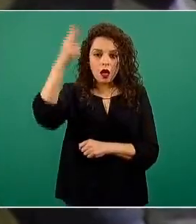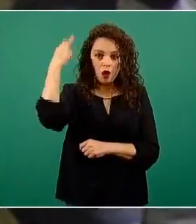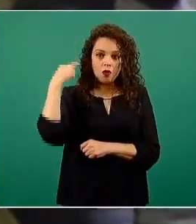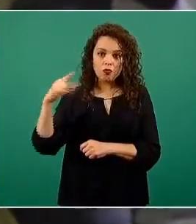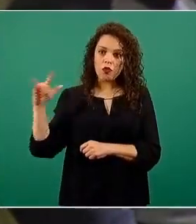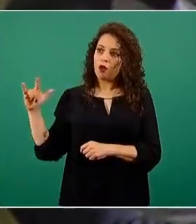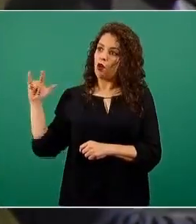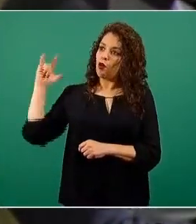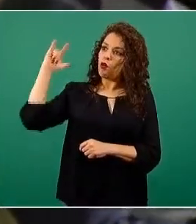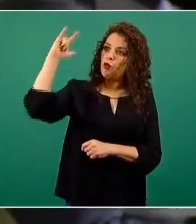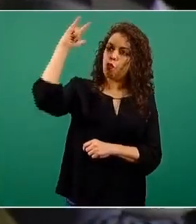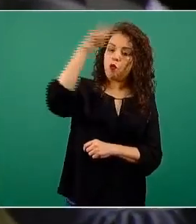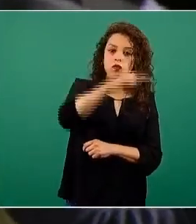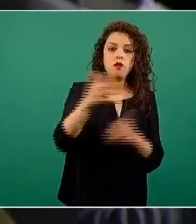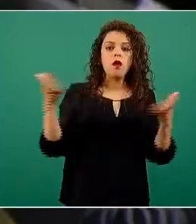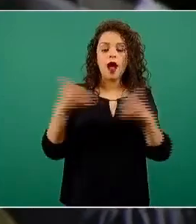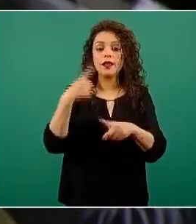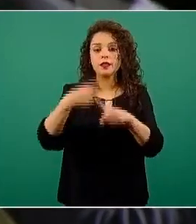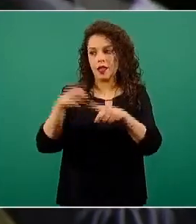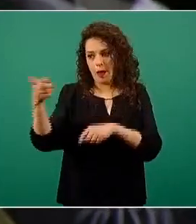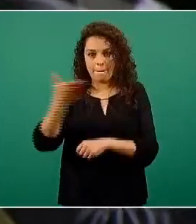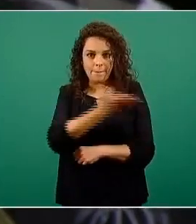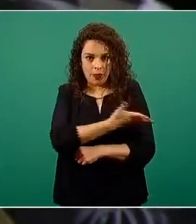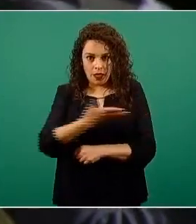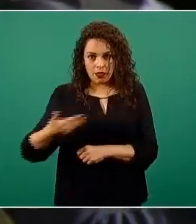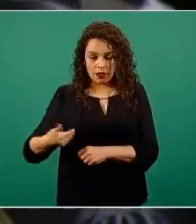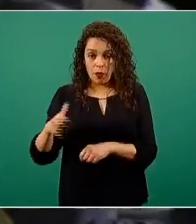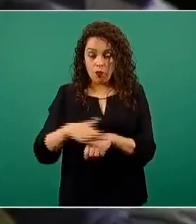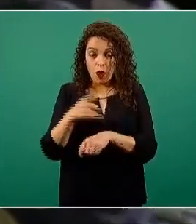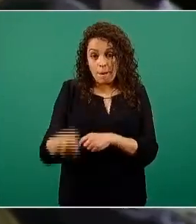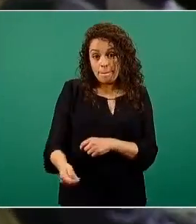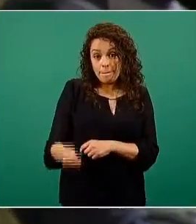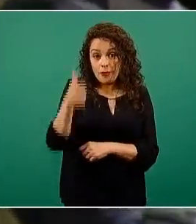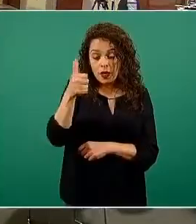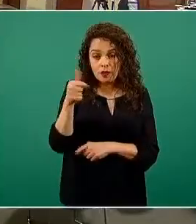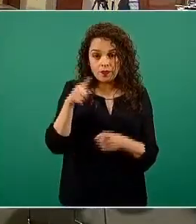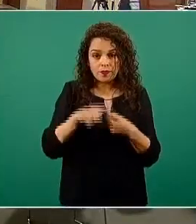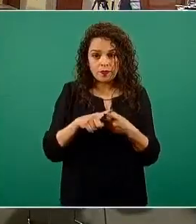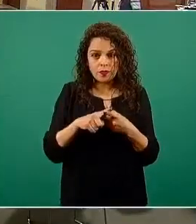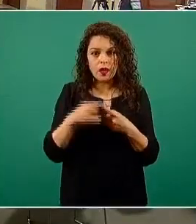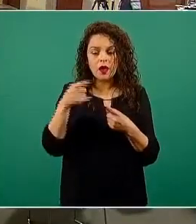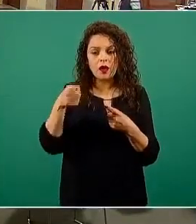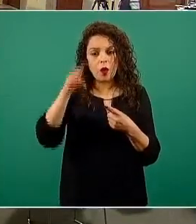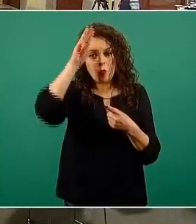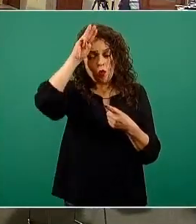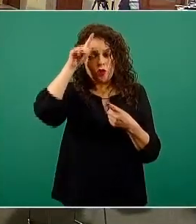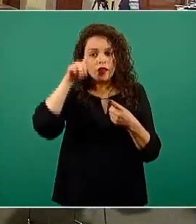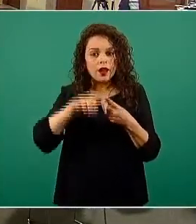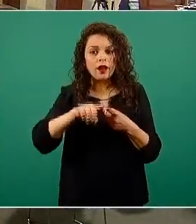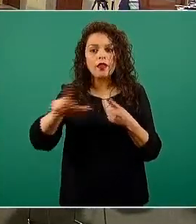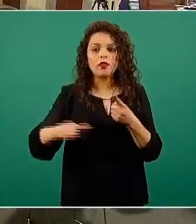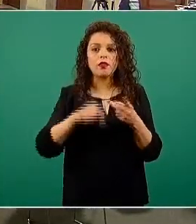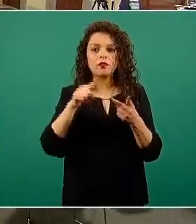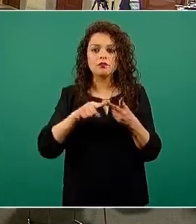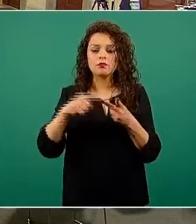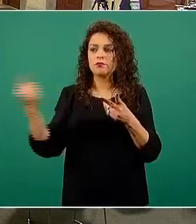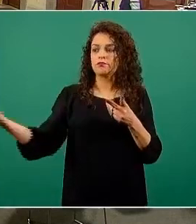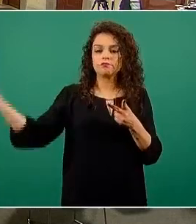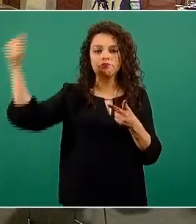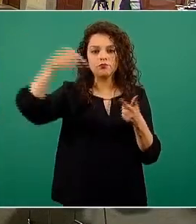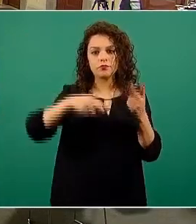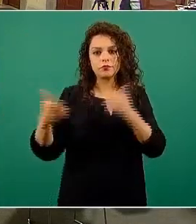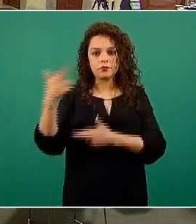presidente, el primero que hizo los dos vuelos comerciales, el que hizo Monterrey y el que hizo de regreso de